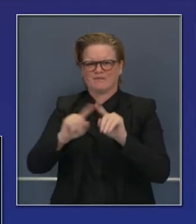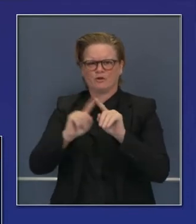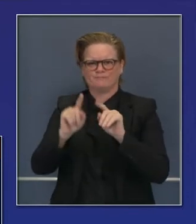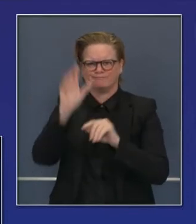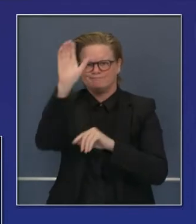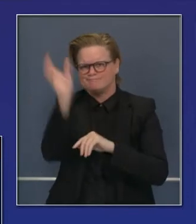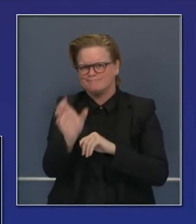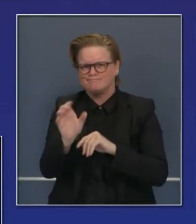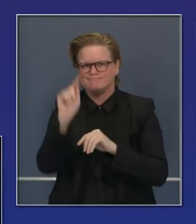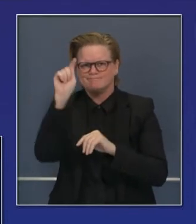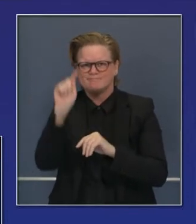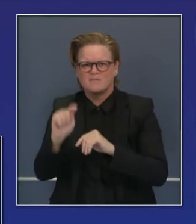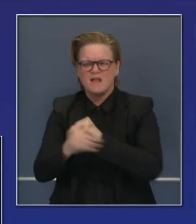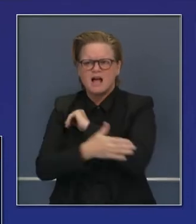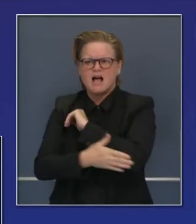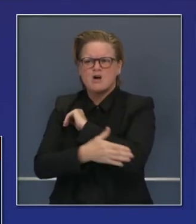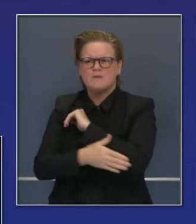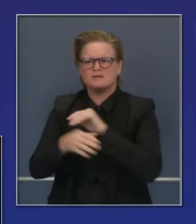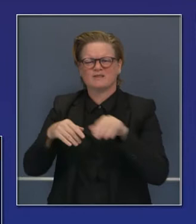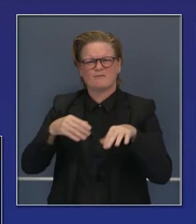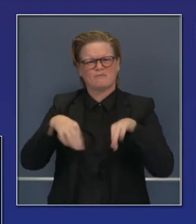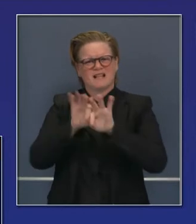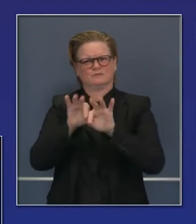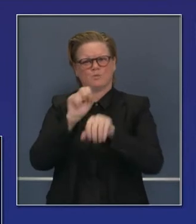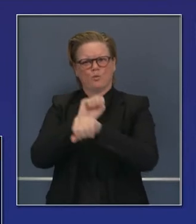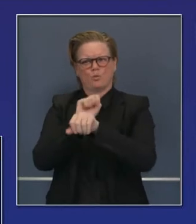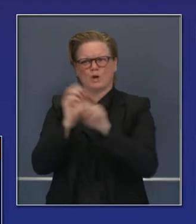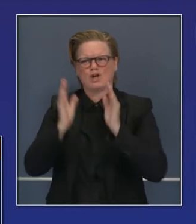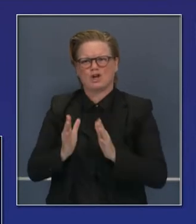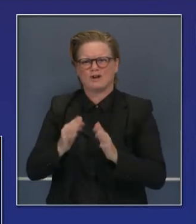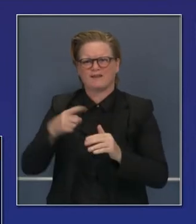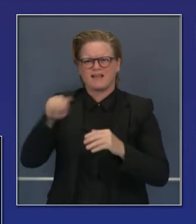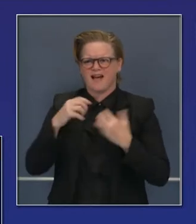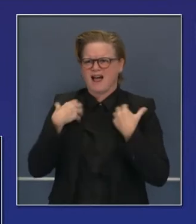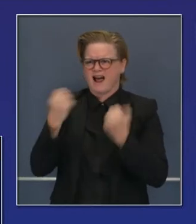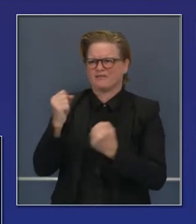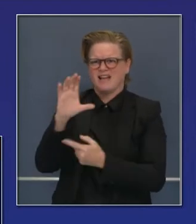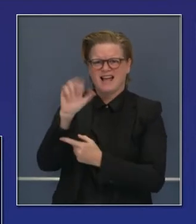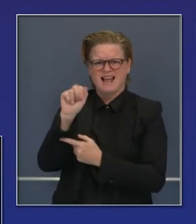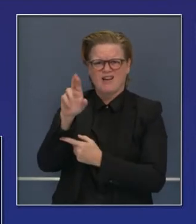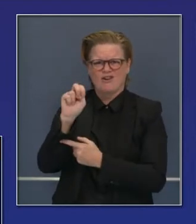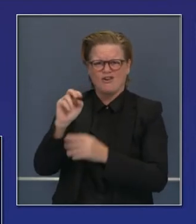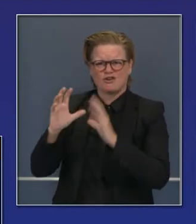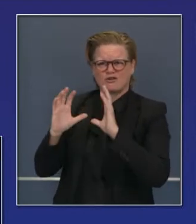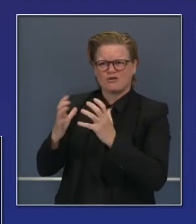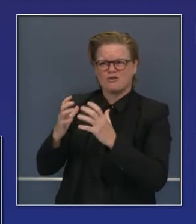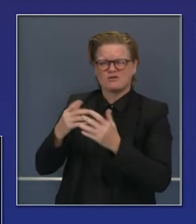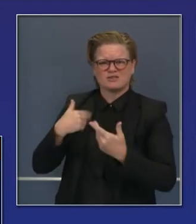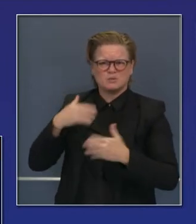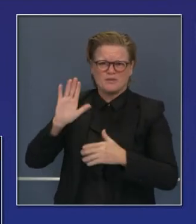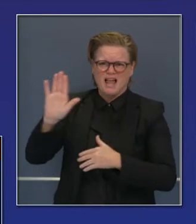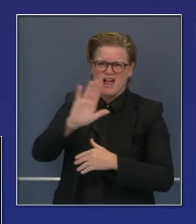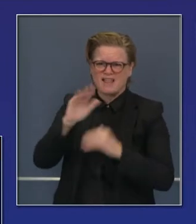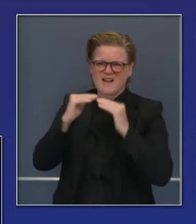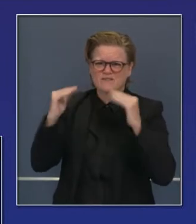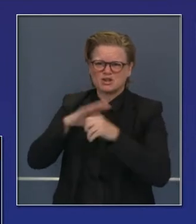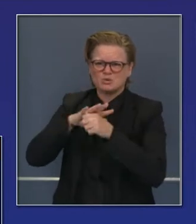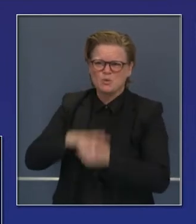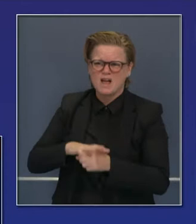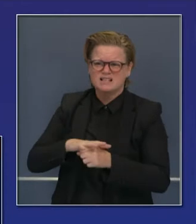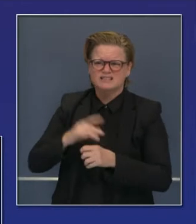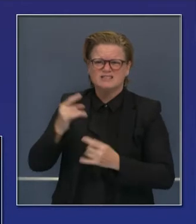claro, cuidando a los trabajadores de salubridad y sanidad, hablando de lucha difícil,